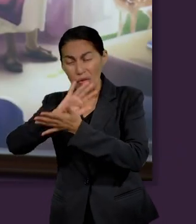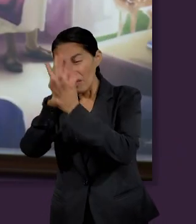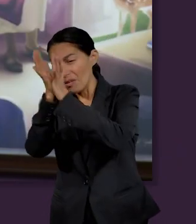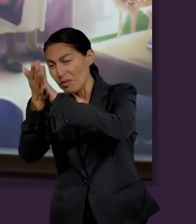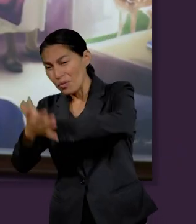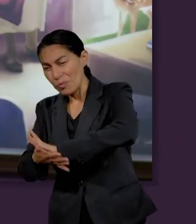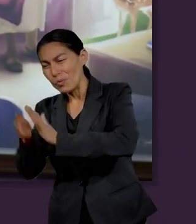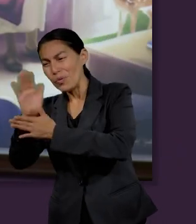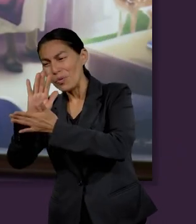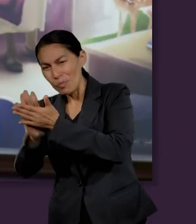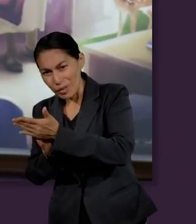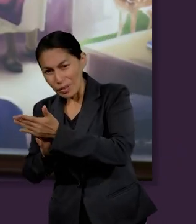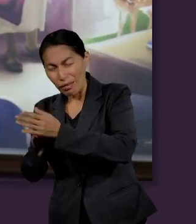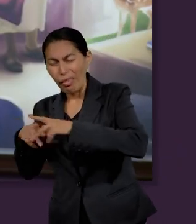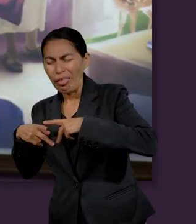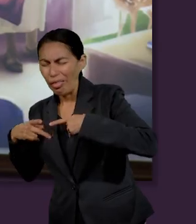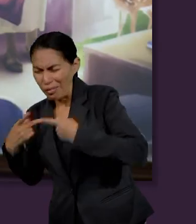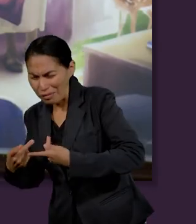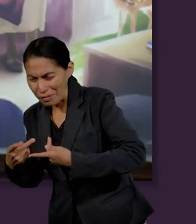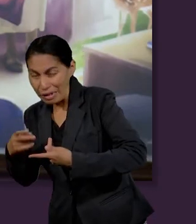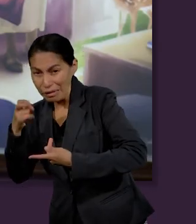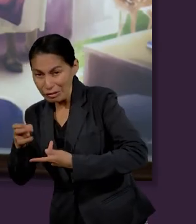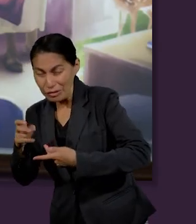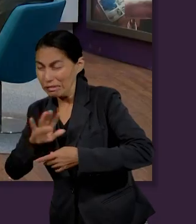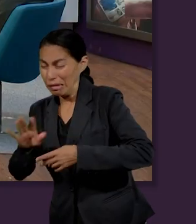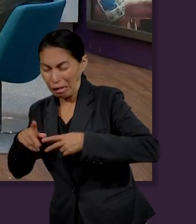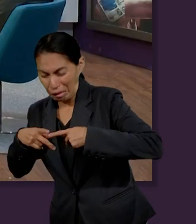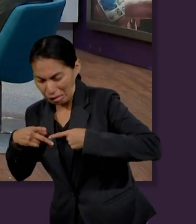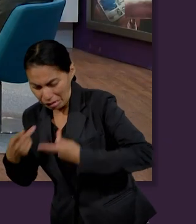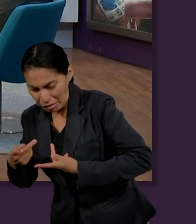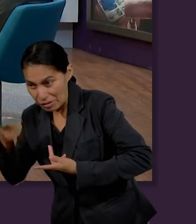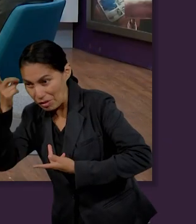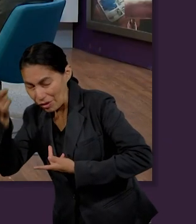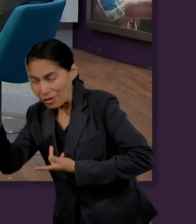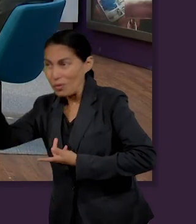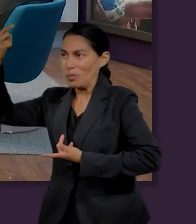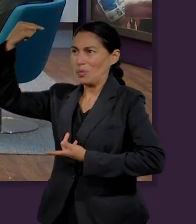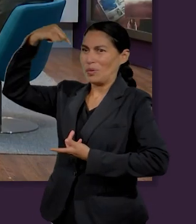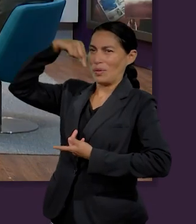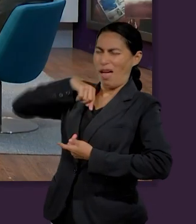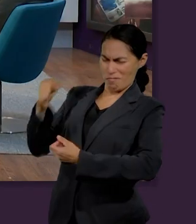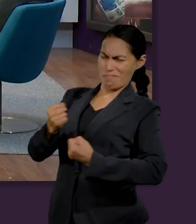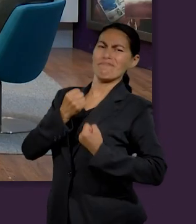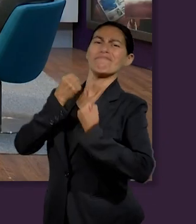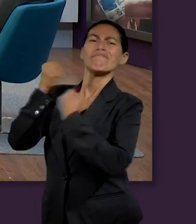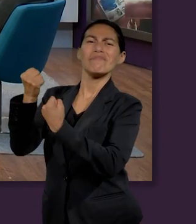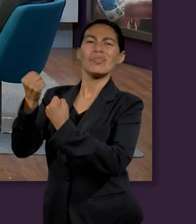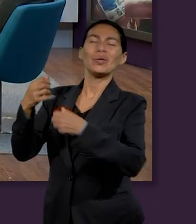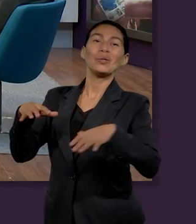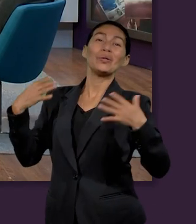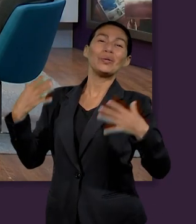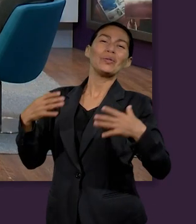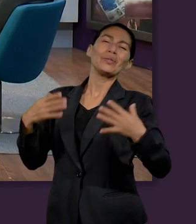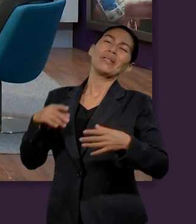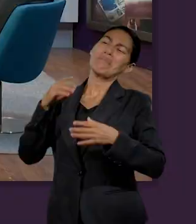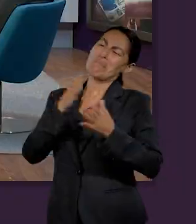de su debilidad Dios se pudiera manifestar y así poder cumplir con el propósito de Dios sí